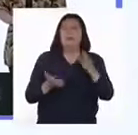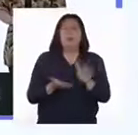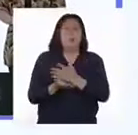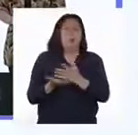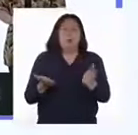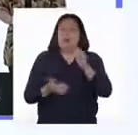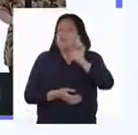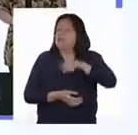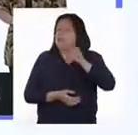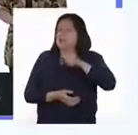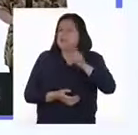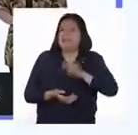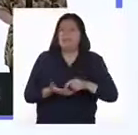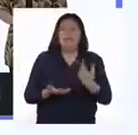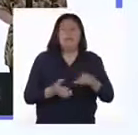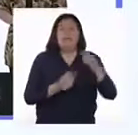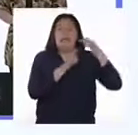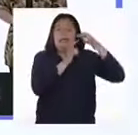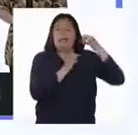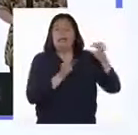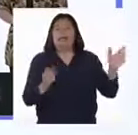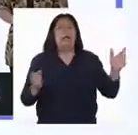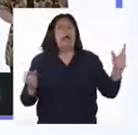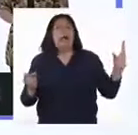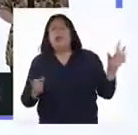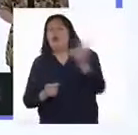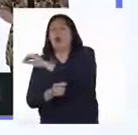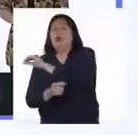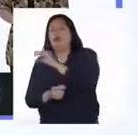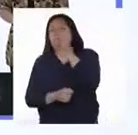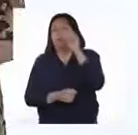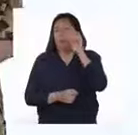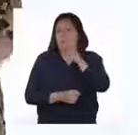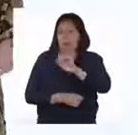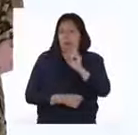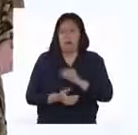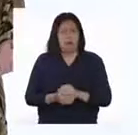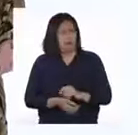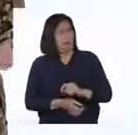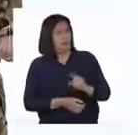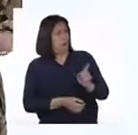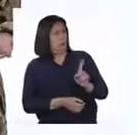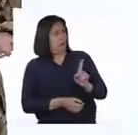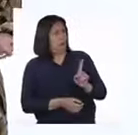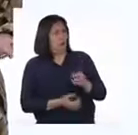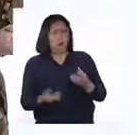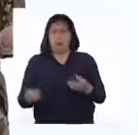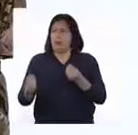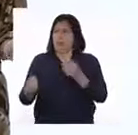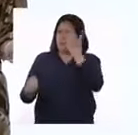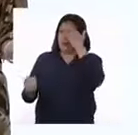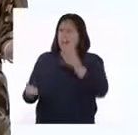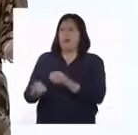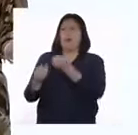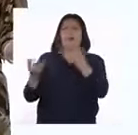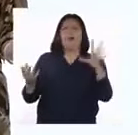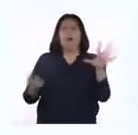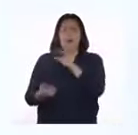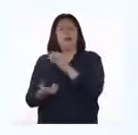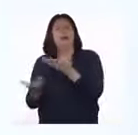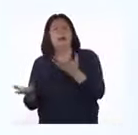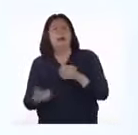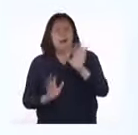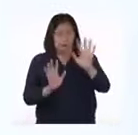no necesitamos etiquetar a todas las vicuñas. ¿Ah, no? Entonces, ¿cómo sabremos cuántas hay en total?